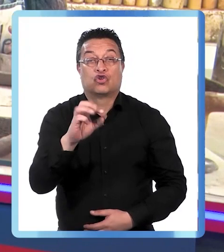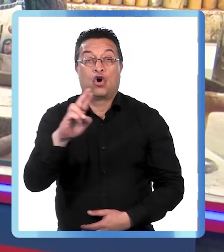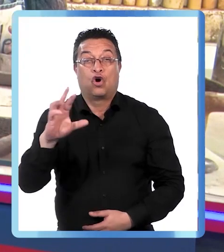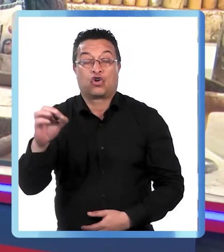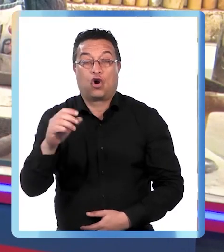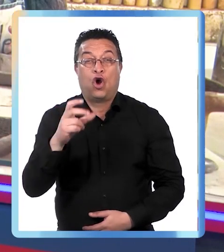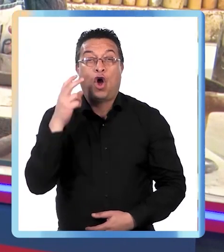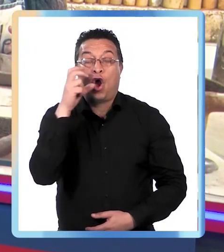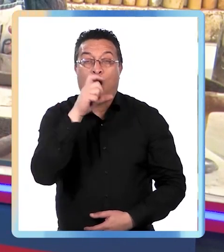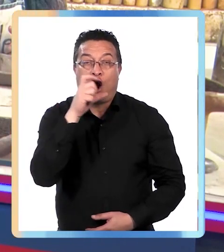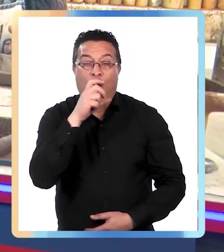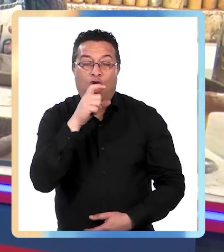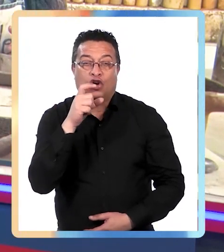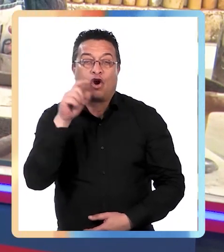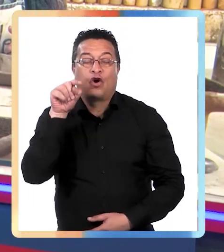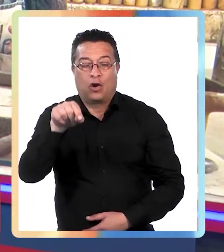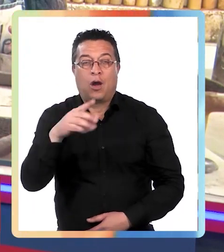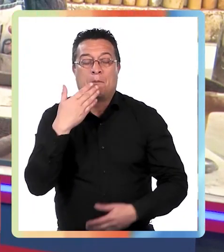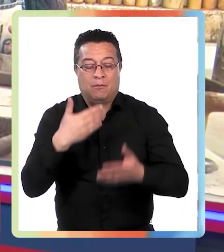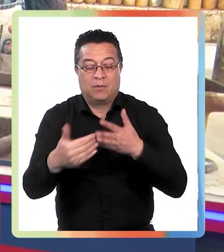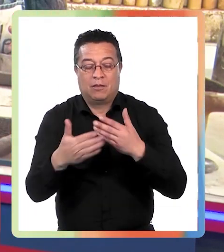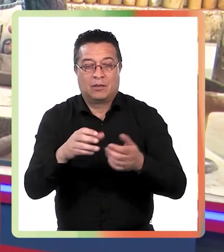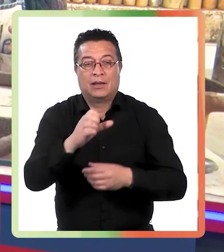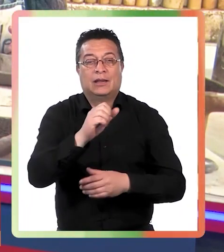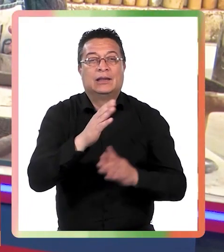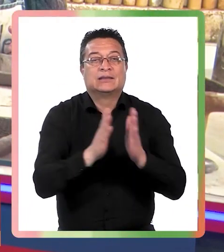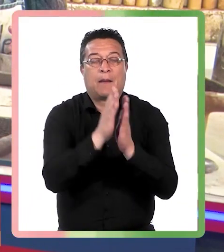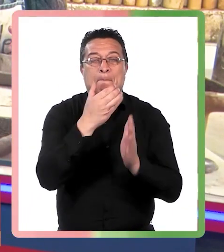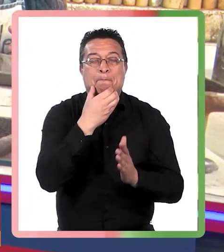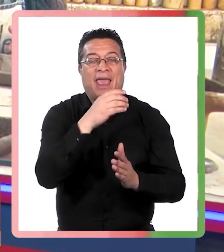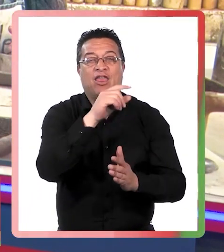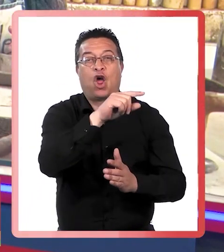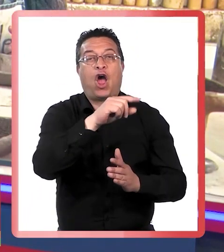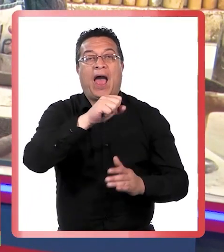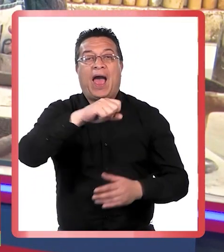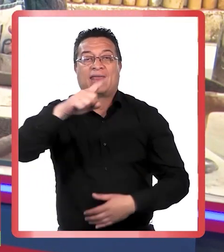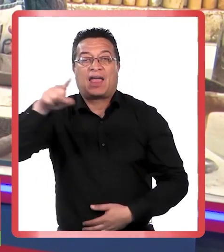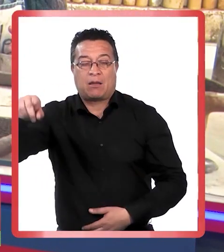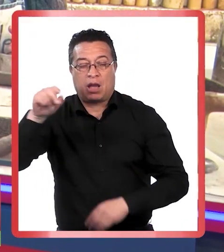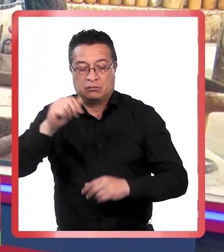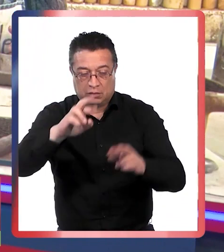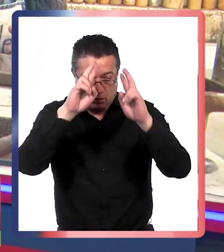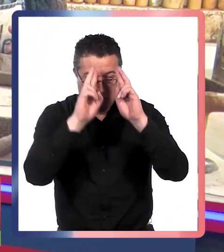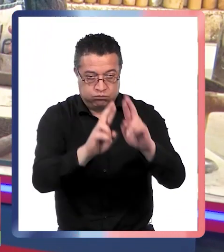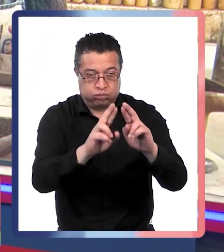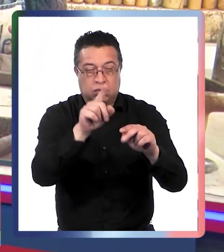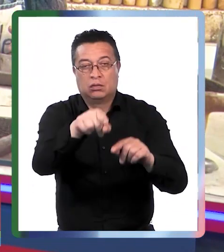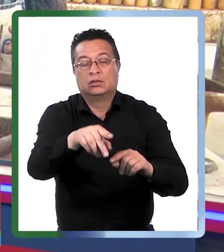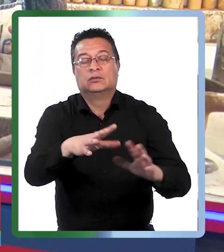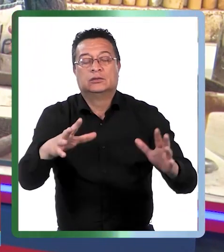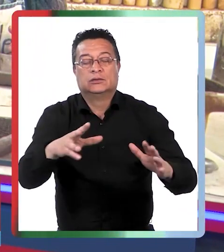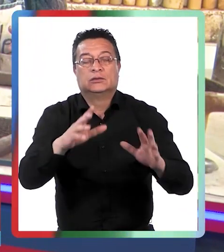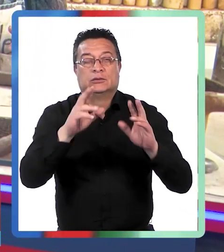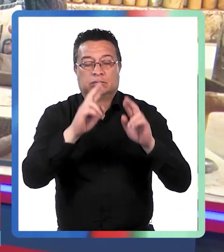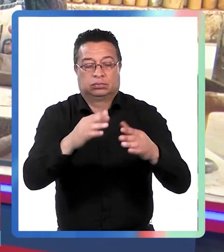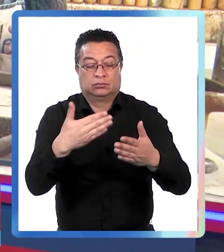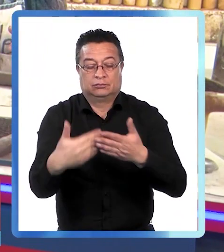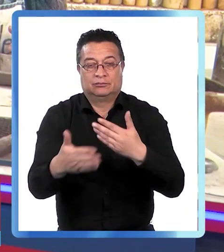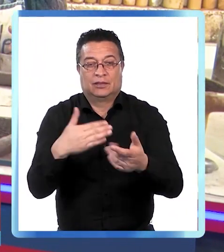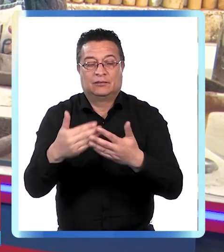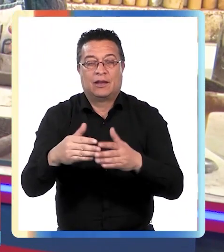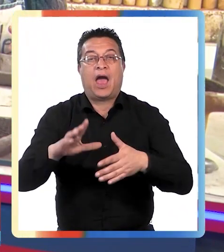Zorro Colorado es el nombre de la obra de la artesana de San Pedro de Atacama Bárbara Tatané Durán que obtuvo el reconocimiento de